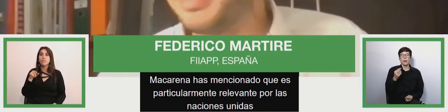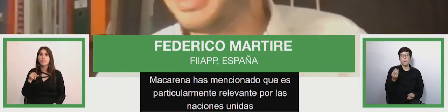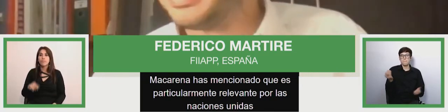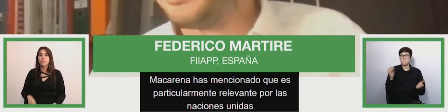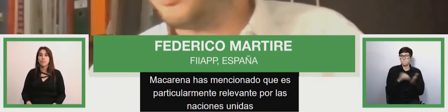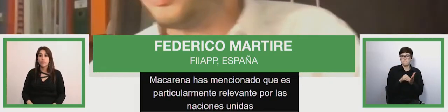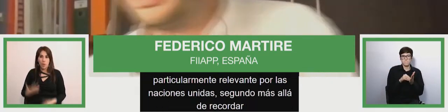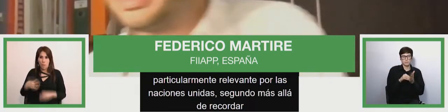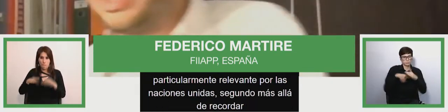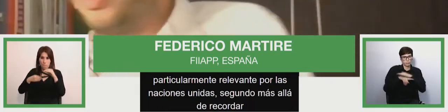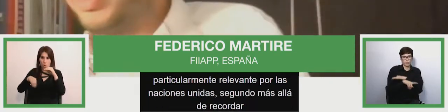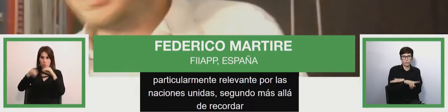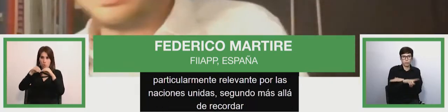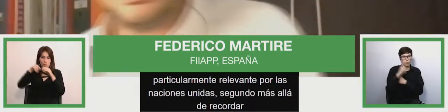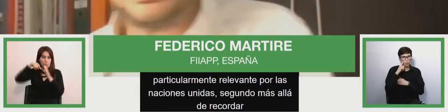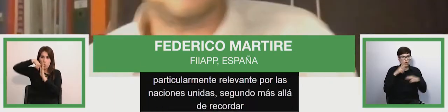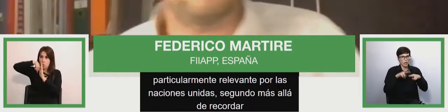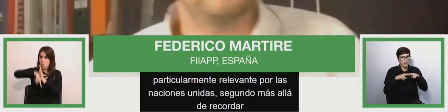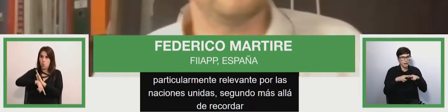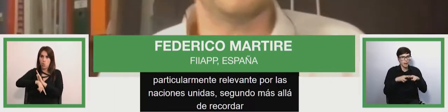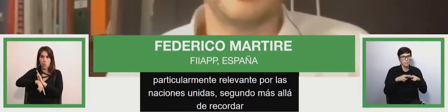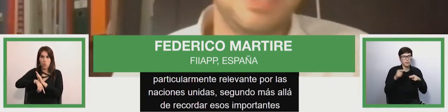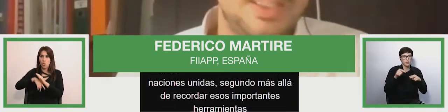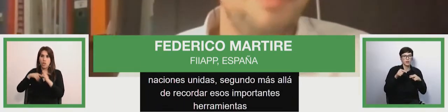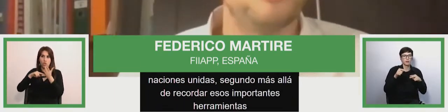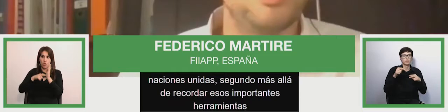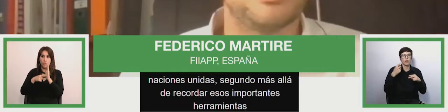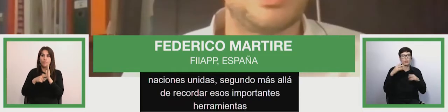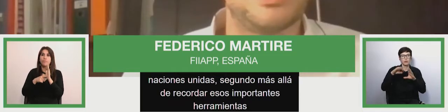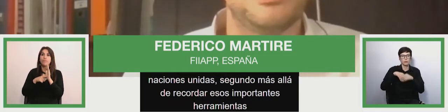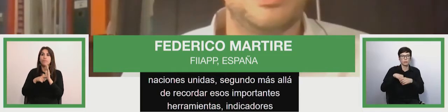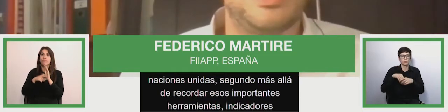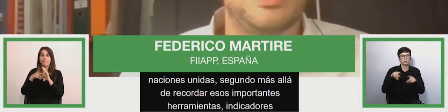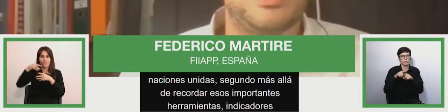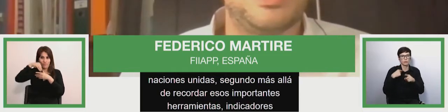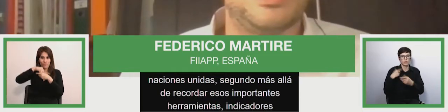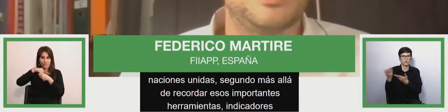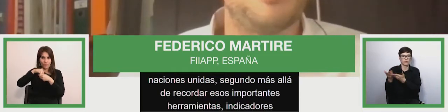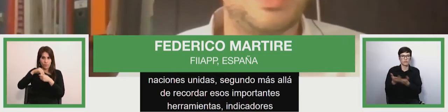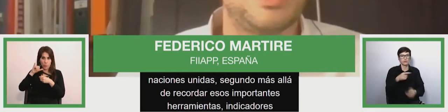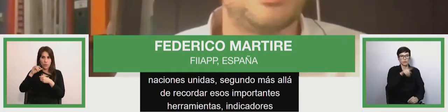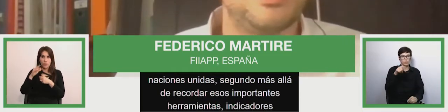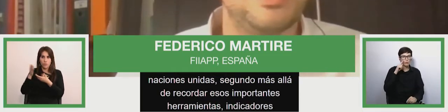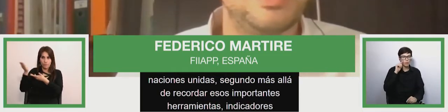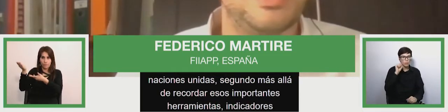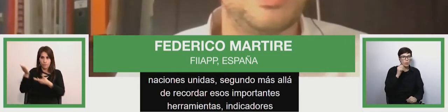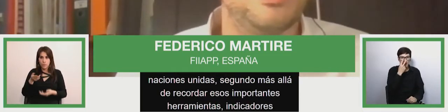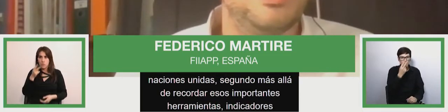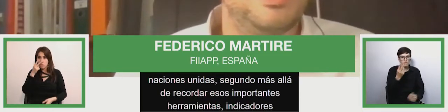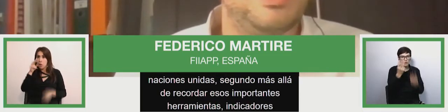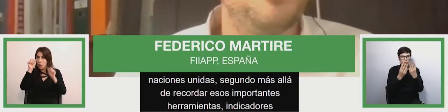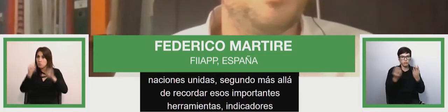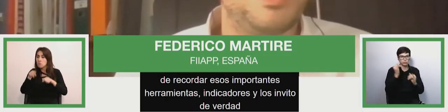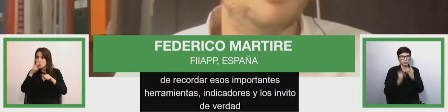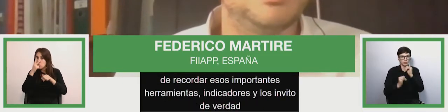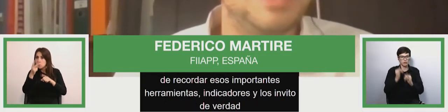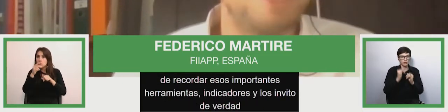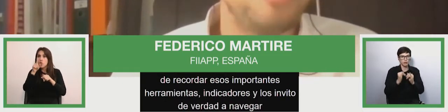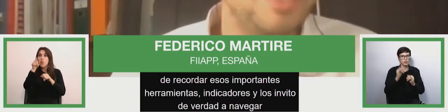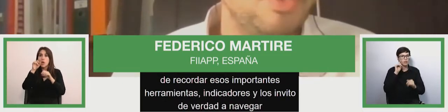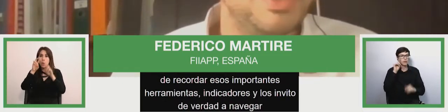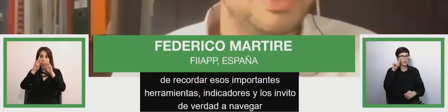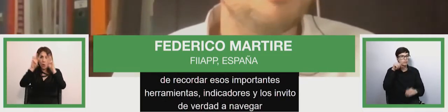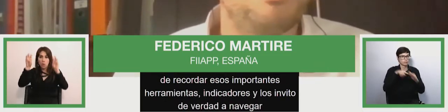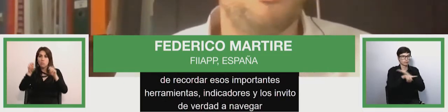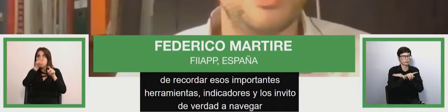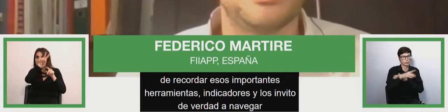herramientas como los indicadores, el índex de inclusión, que les invito de verdad a navegar y a visitar,